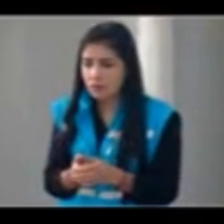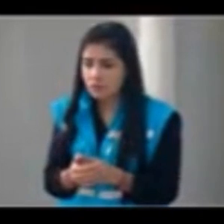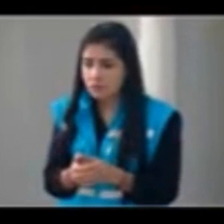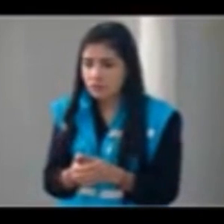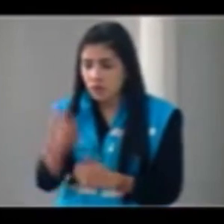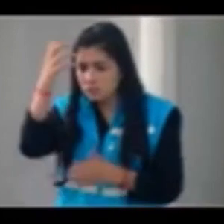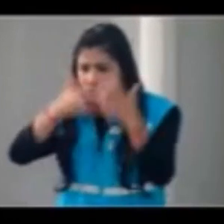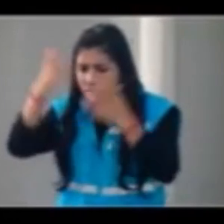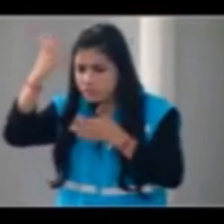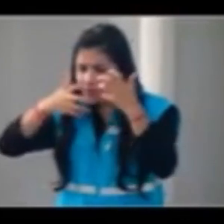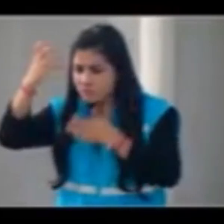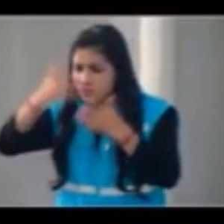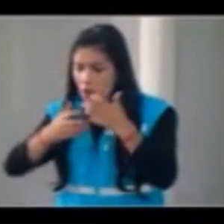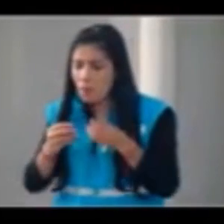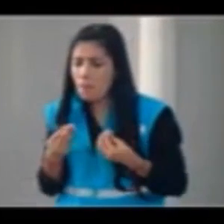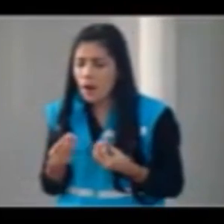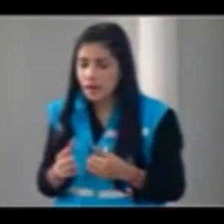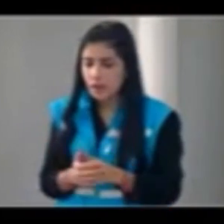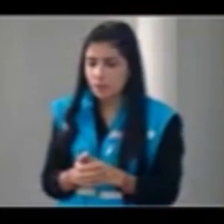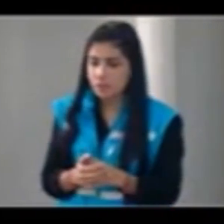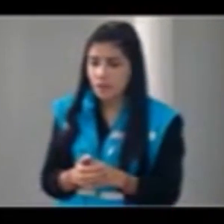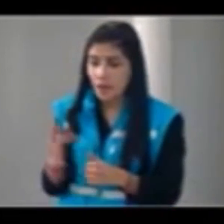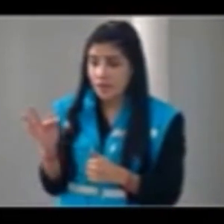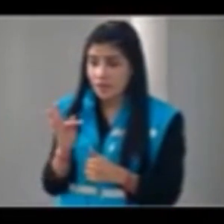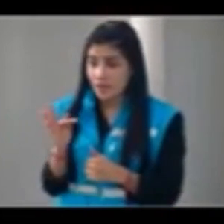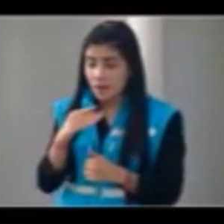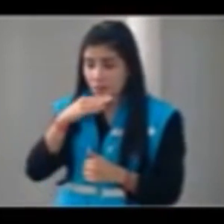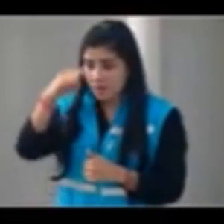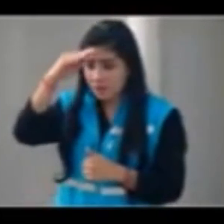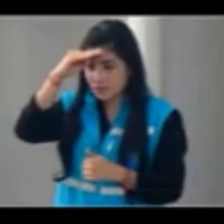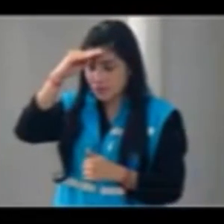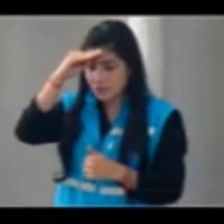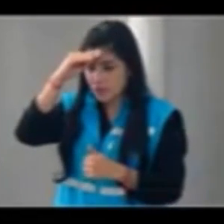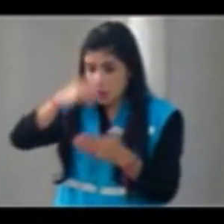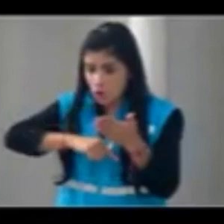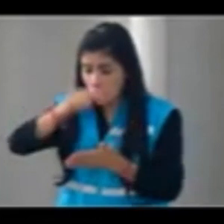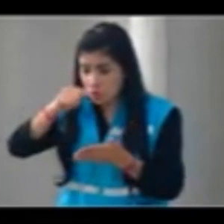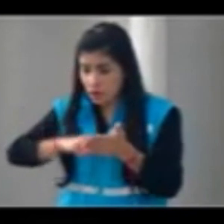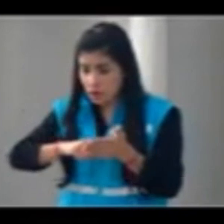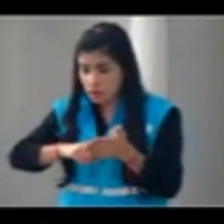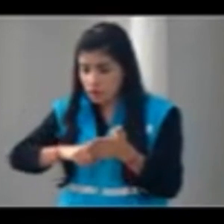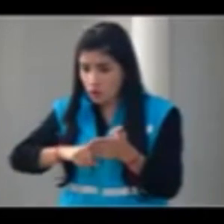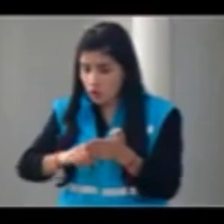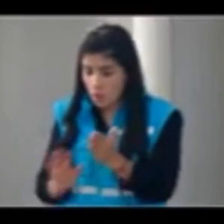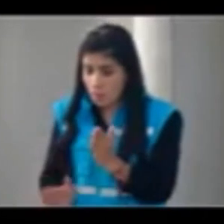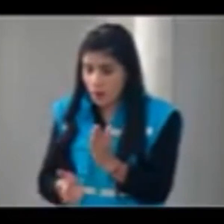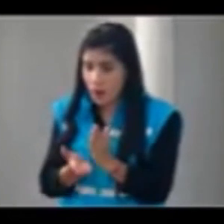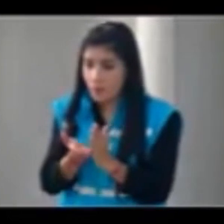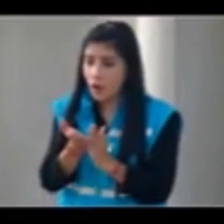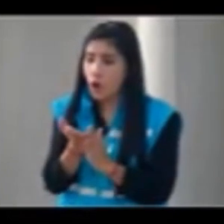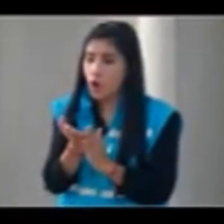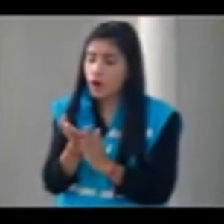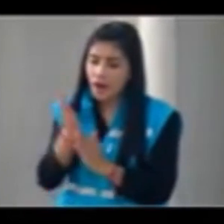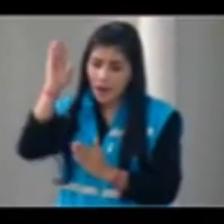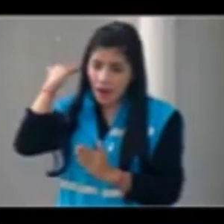favorabilidad del alcalde. Entonces, la pregunta es si el canal Telemedellín está contratando cosas para mejorar la imagen del alcalde